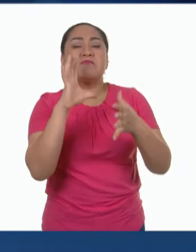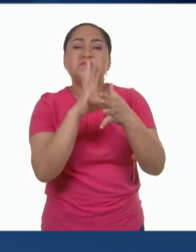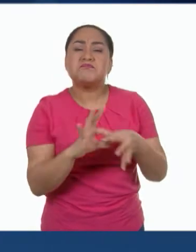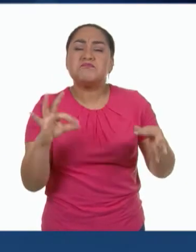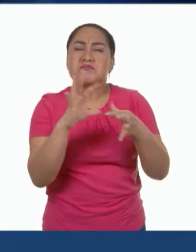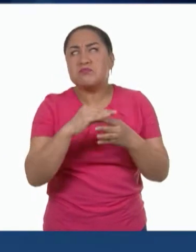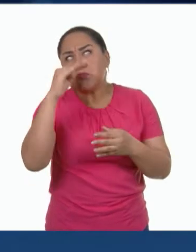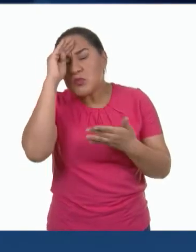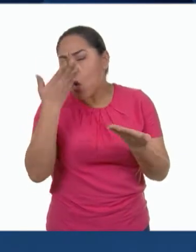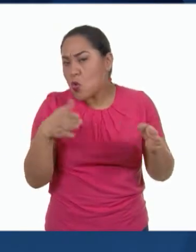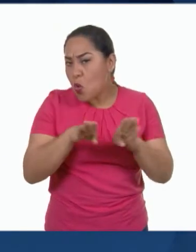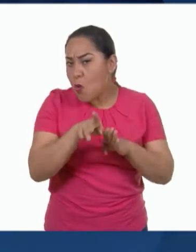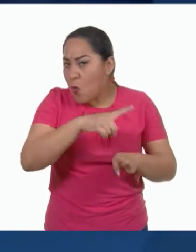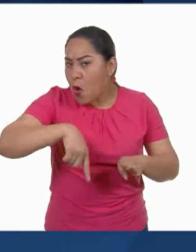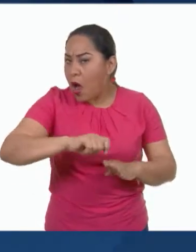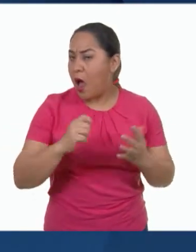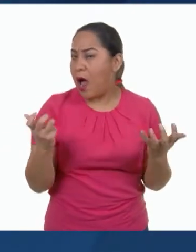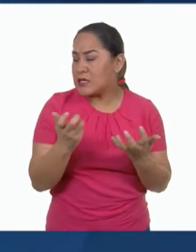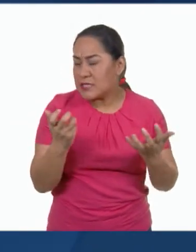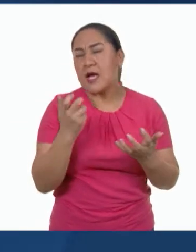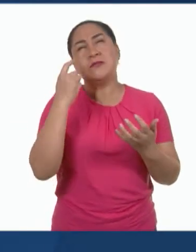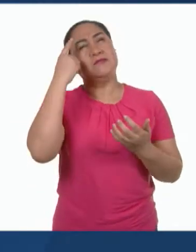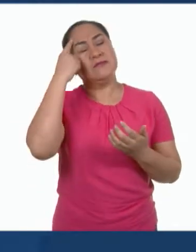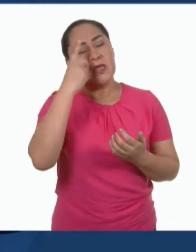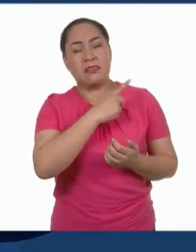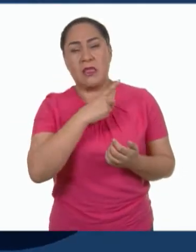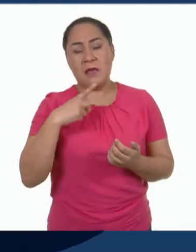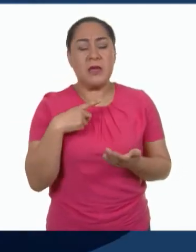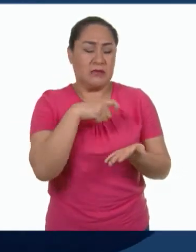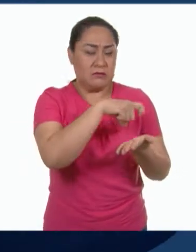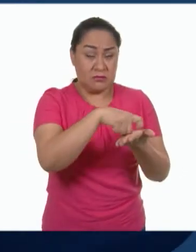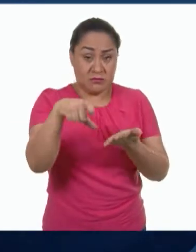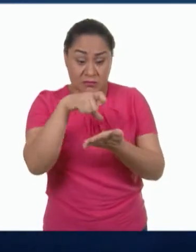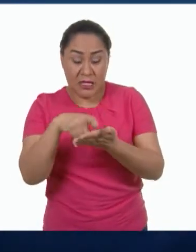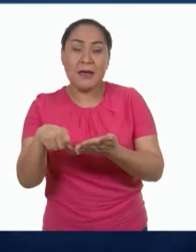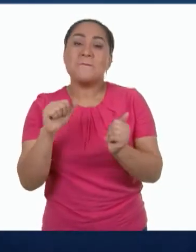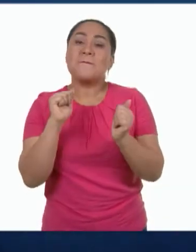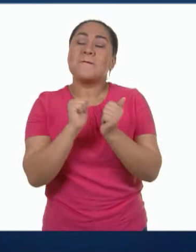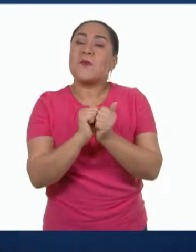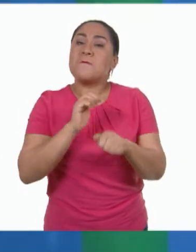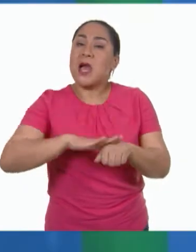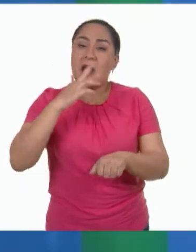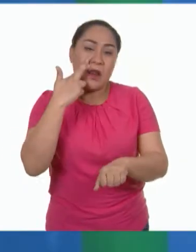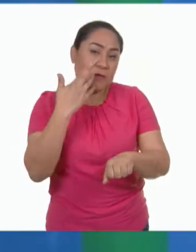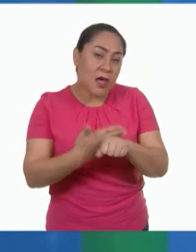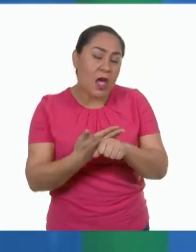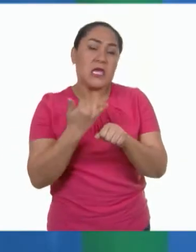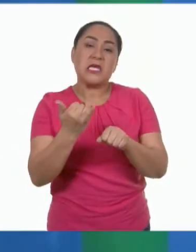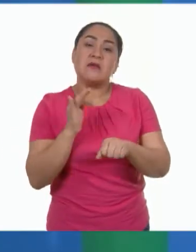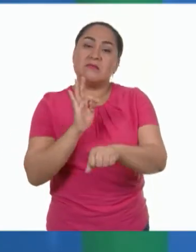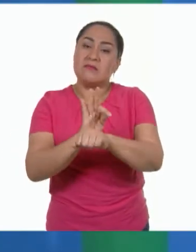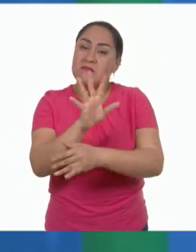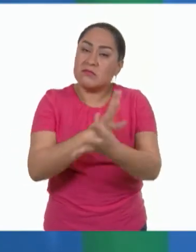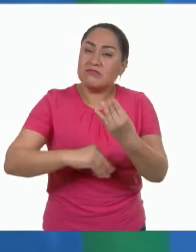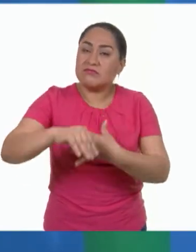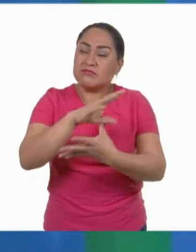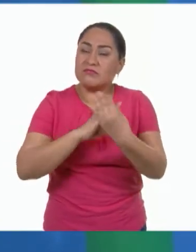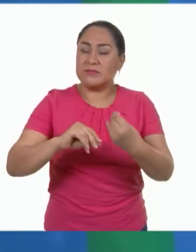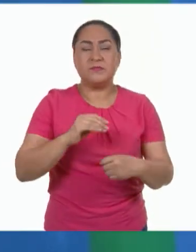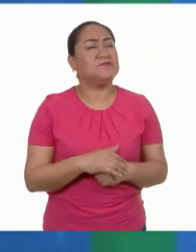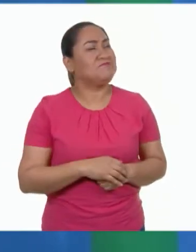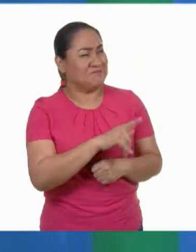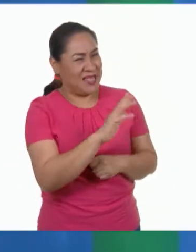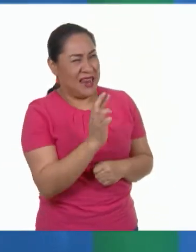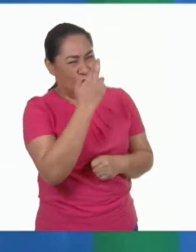podemos llevar a cabo para comenzar a practicar un consumo responsable y sustentable. ¿Recuerdas María, cuáles fueron